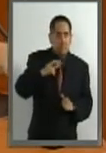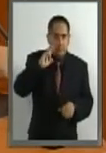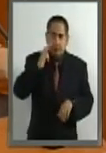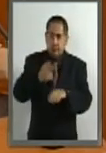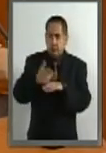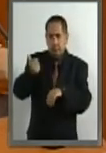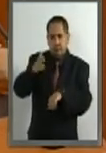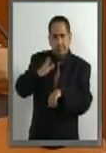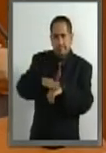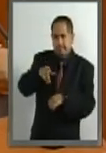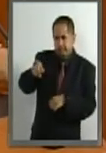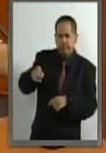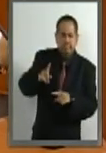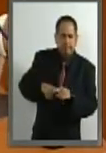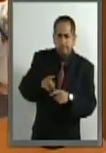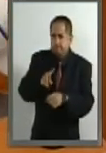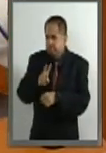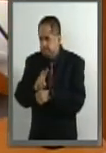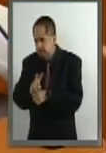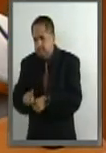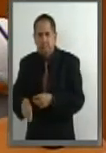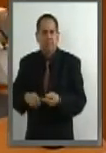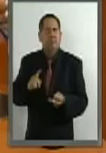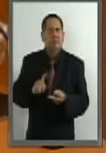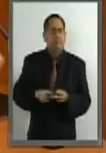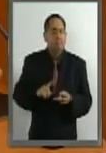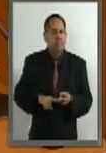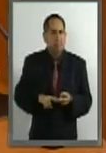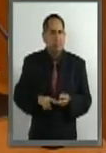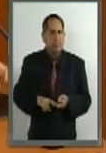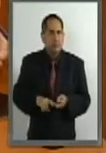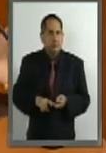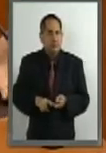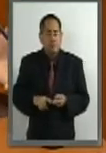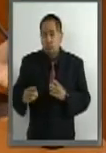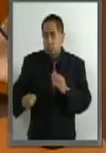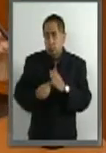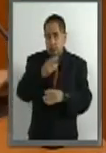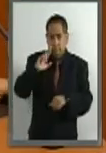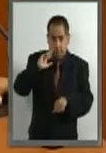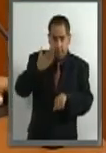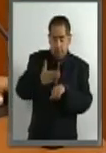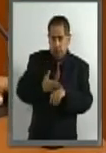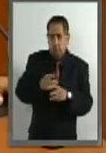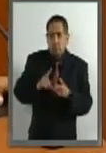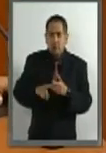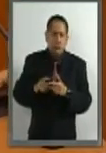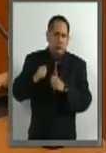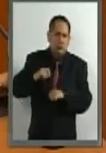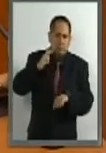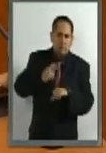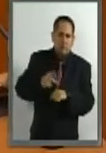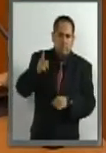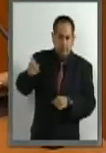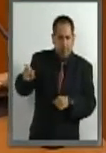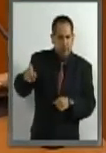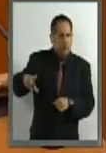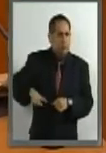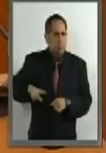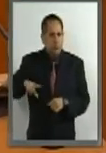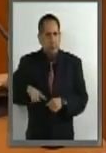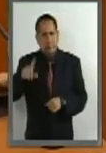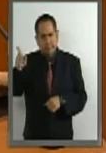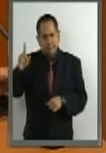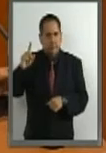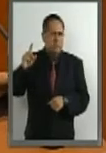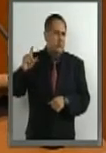administrativas, por un lado, las nuevas responsabilidades que tendrían que enfrentar los tres poderes de la Unión en ese